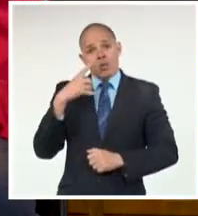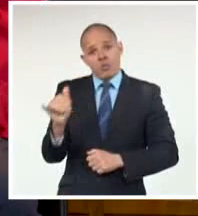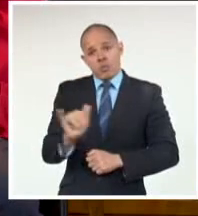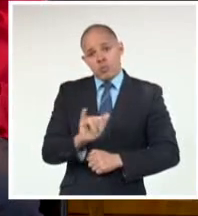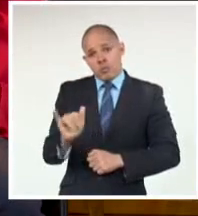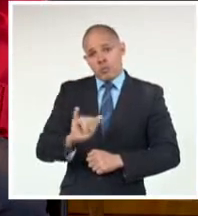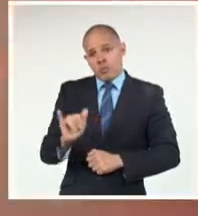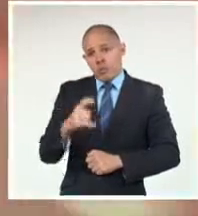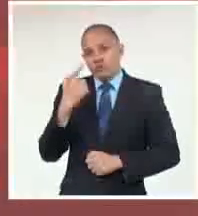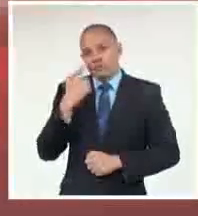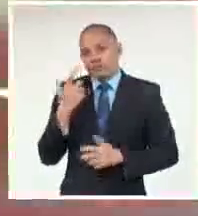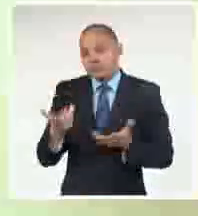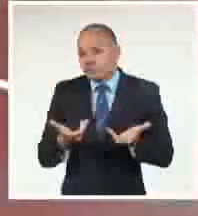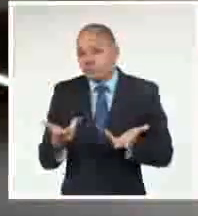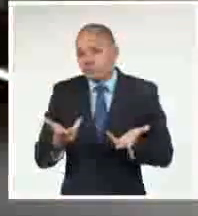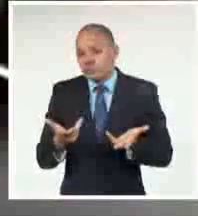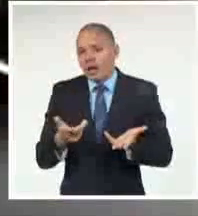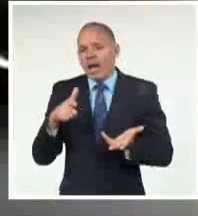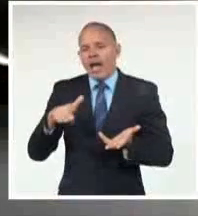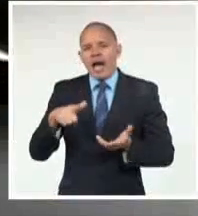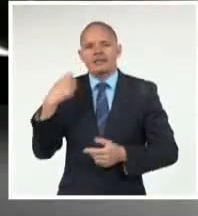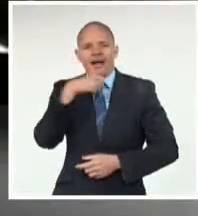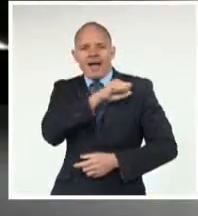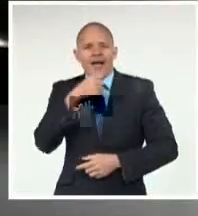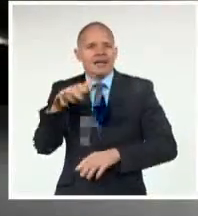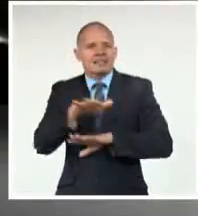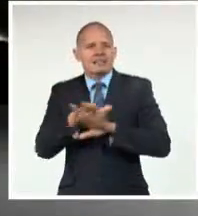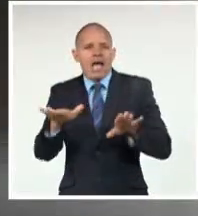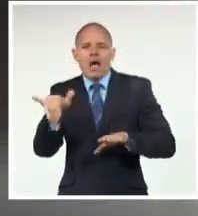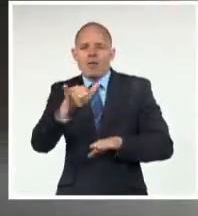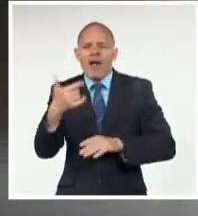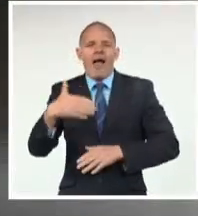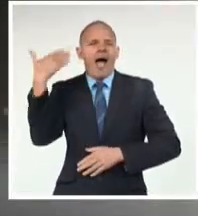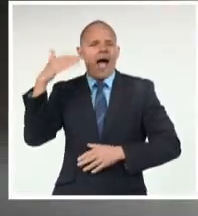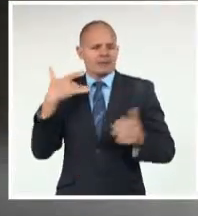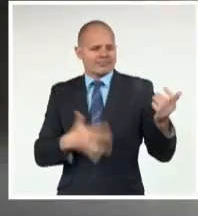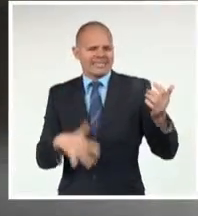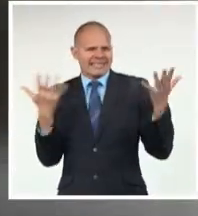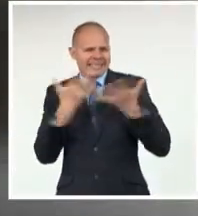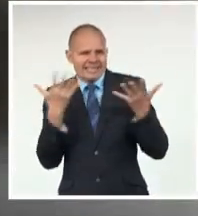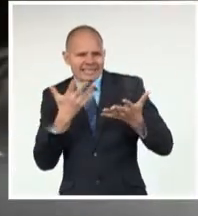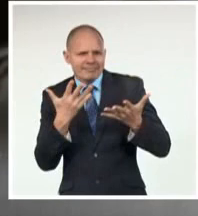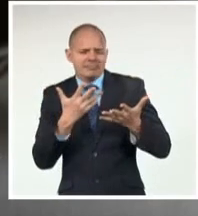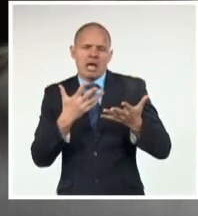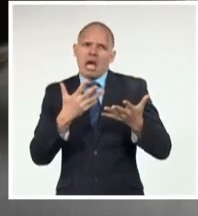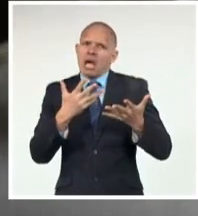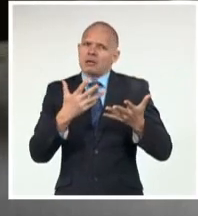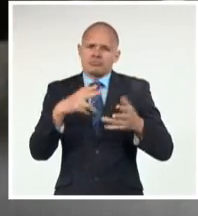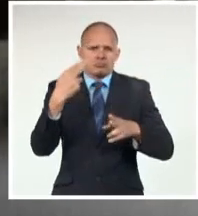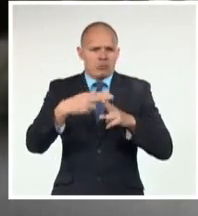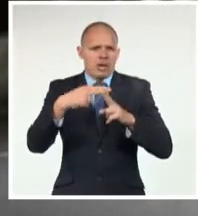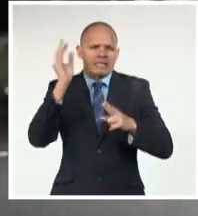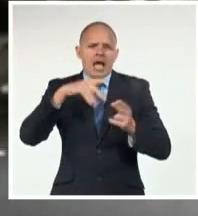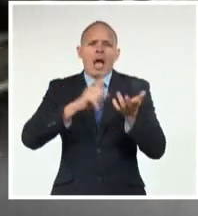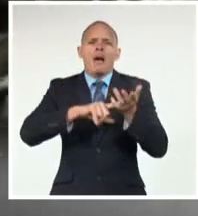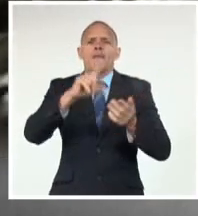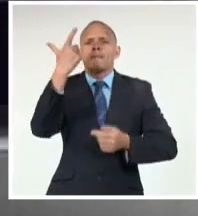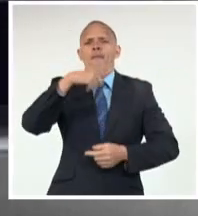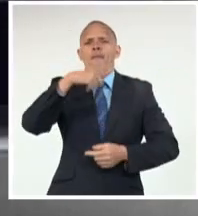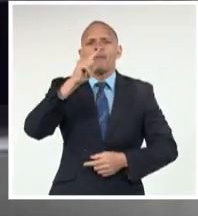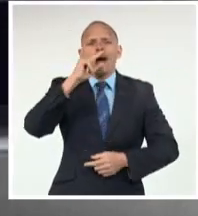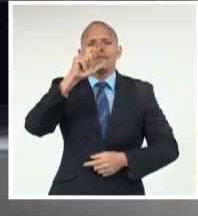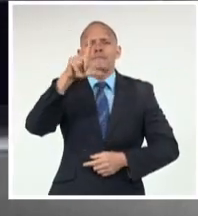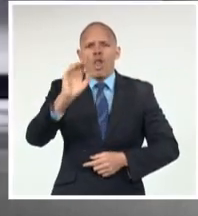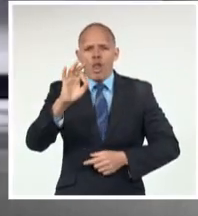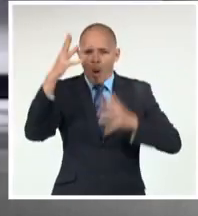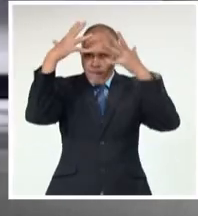canción de los grandes exponentes, Silvio Pablo, Noel, Vicente, que